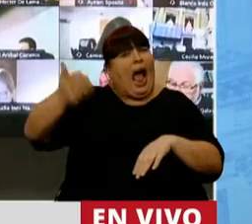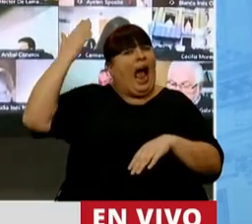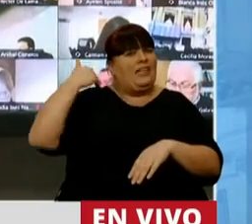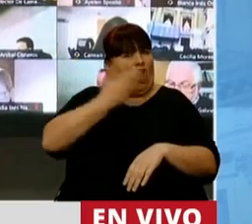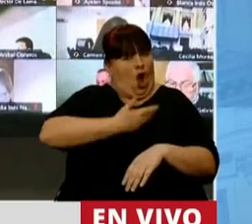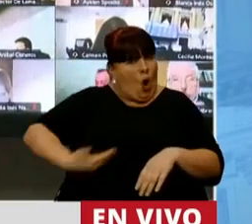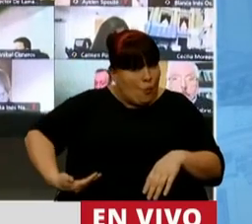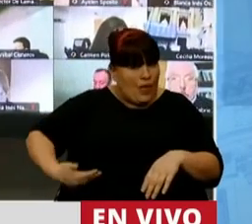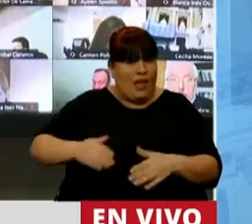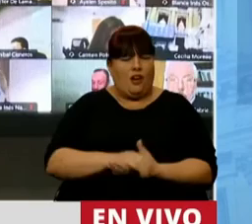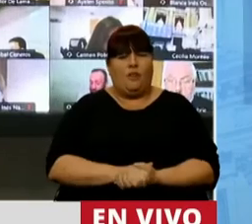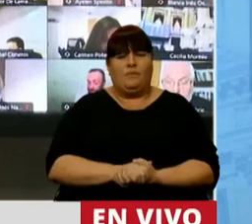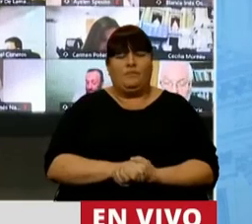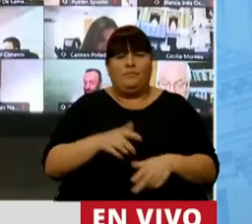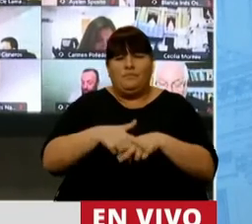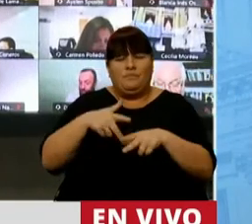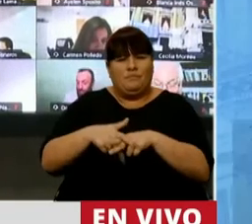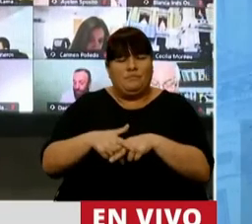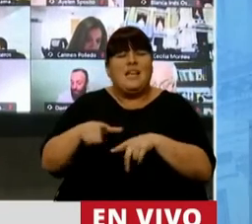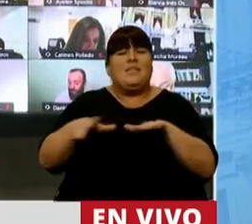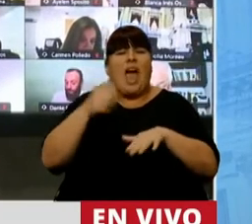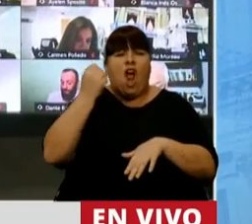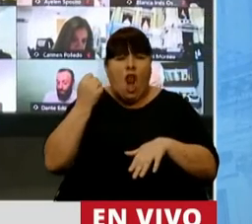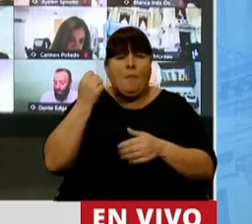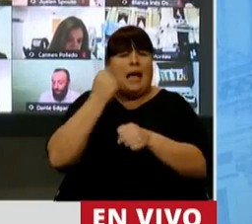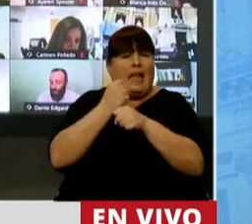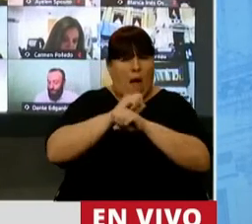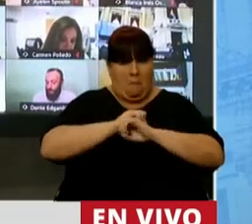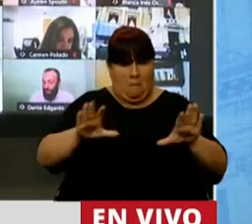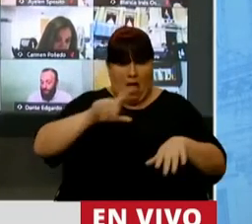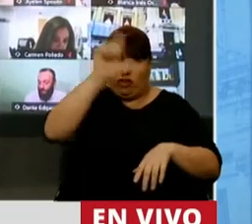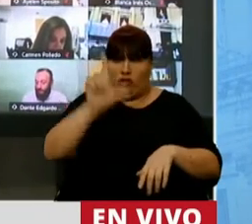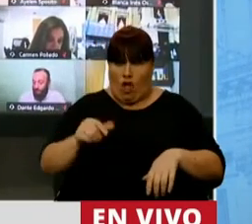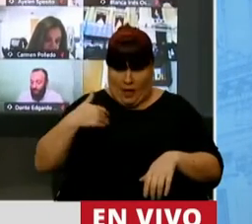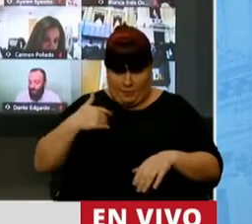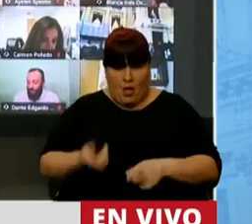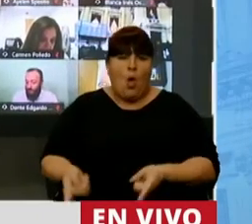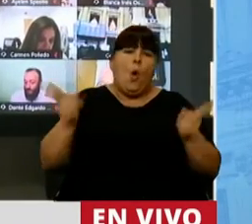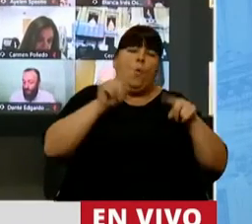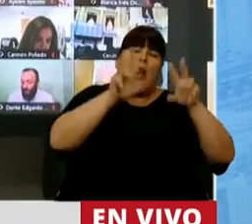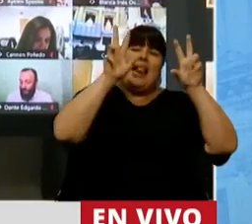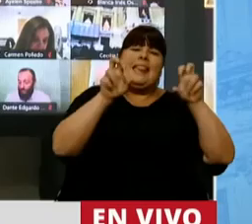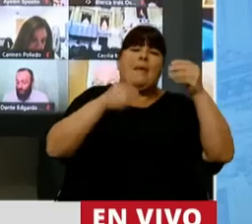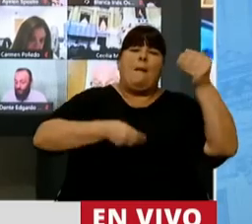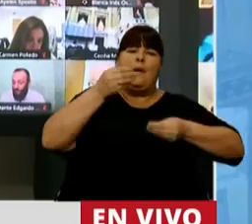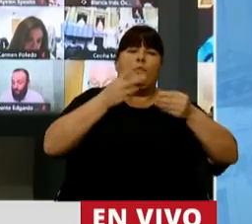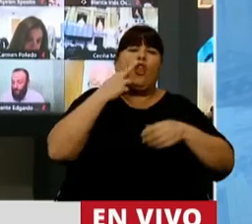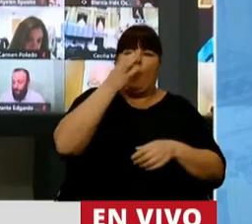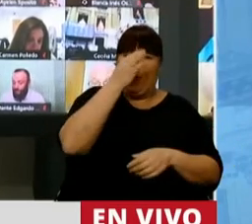anterior que es la necesidad económica y el empleo en todo el país. Volviendo al presupuesto 2021,